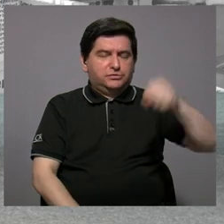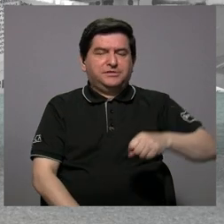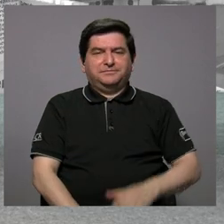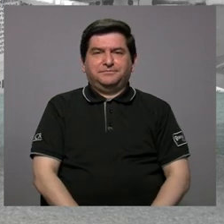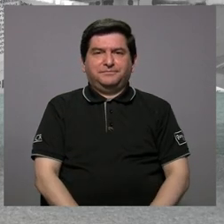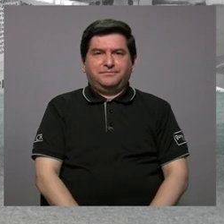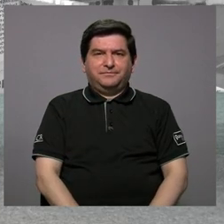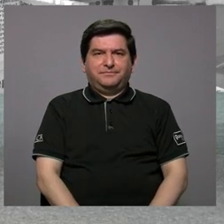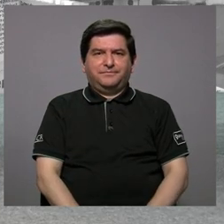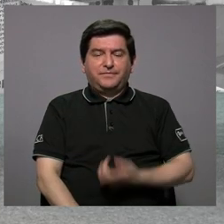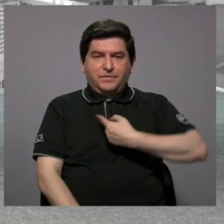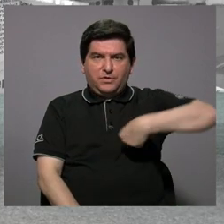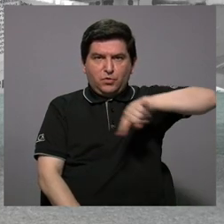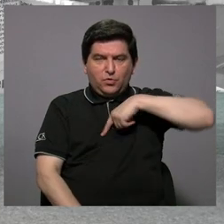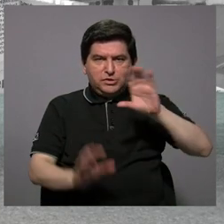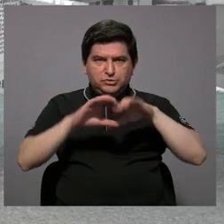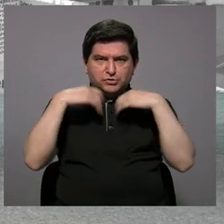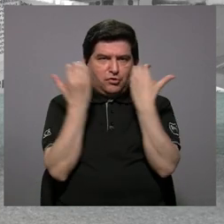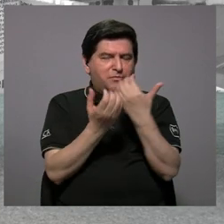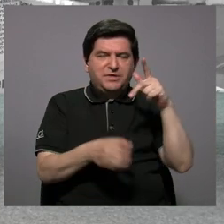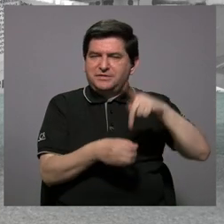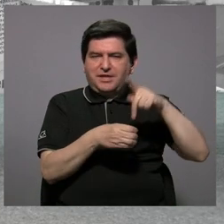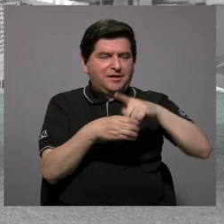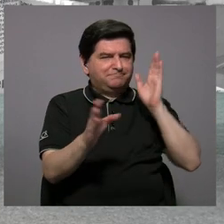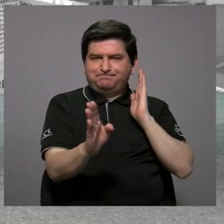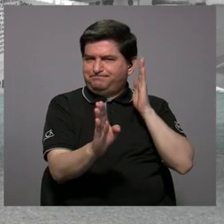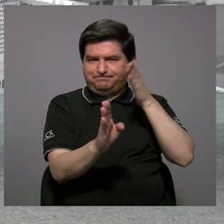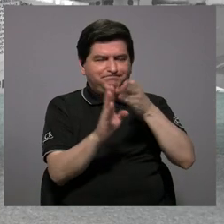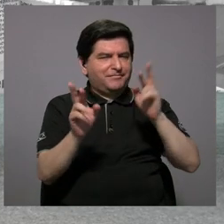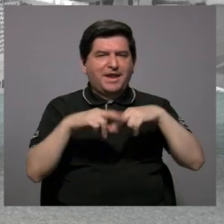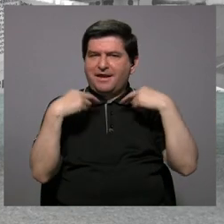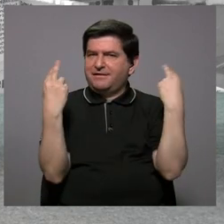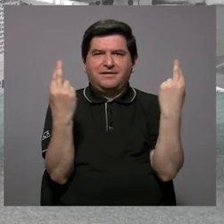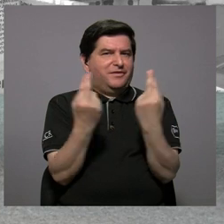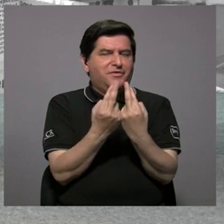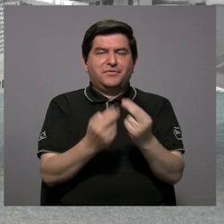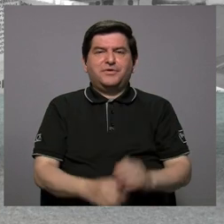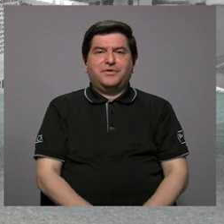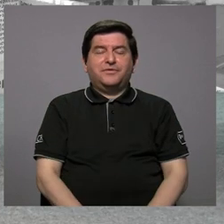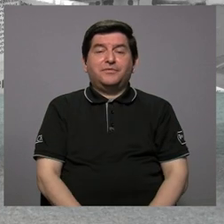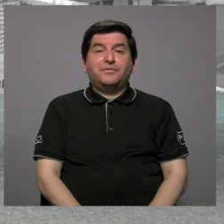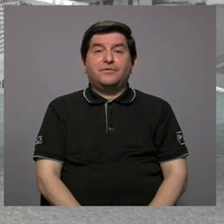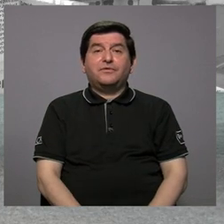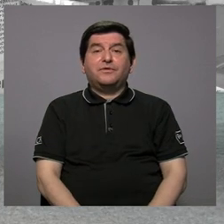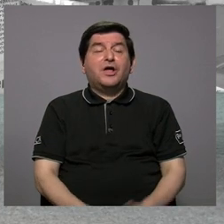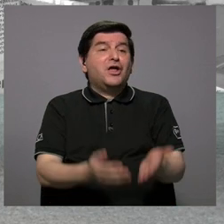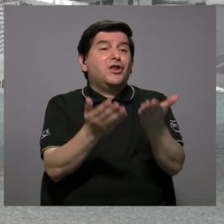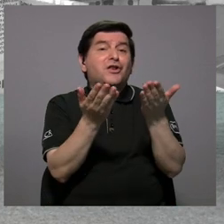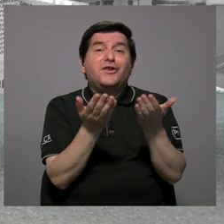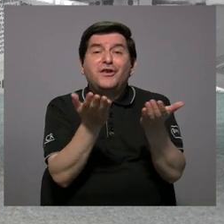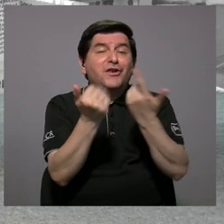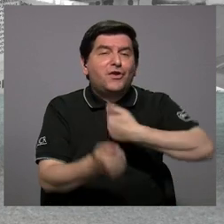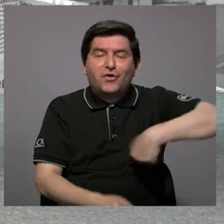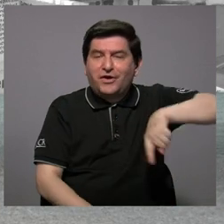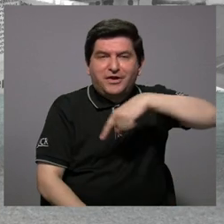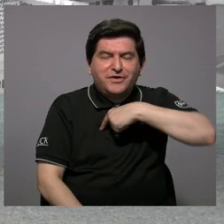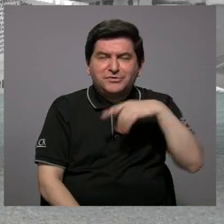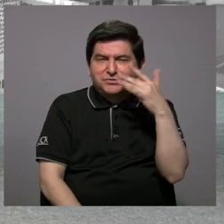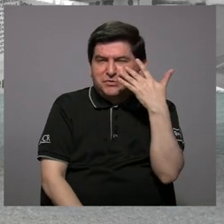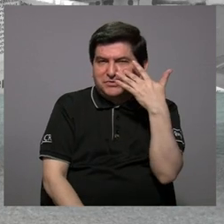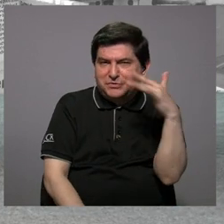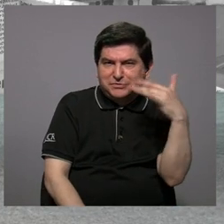nosotros como comité no quisimos participar directamente en la reunión porque nosotros como comité no queremos parecer